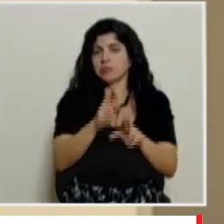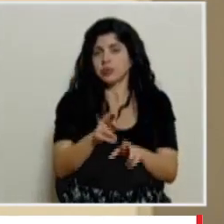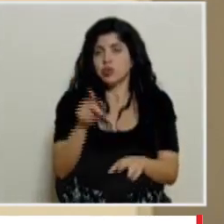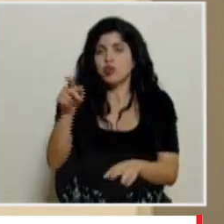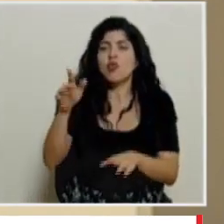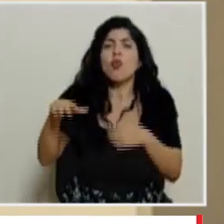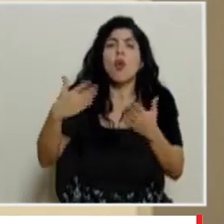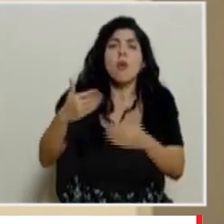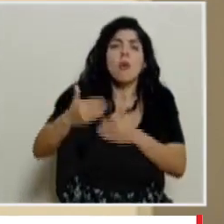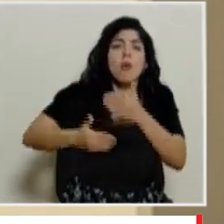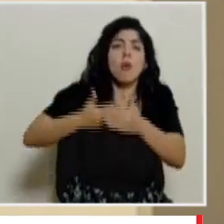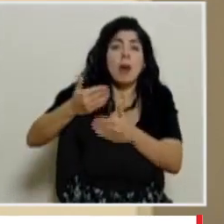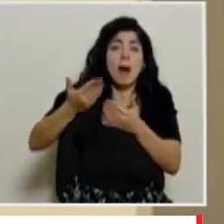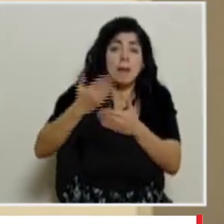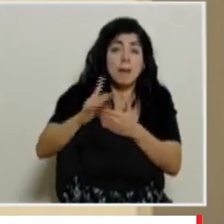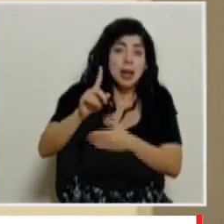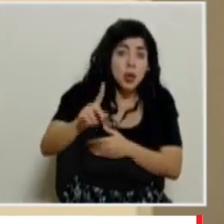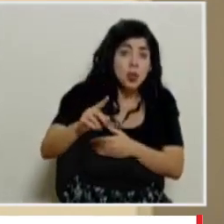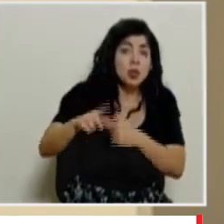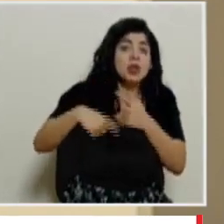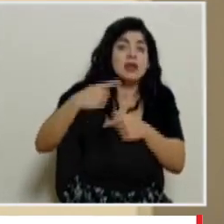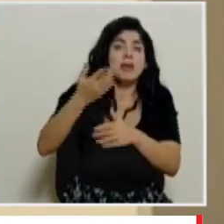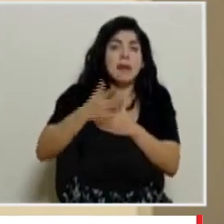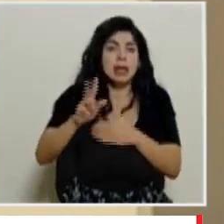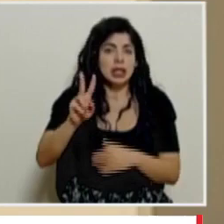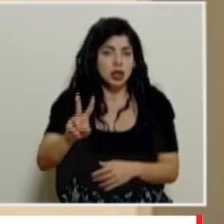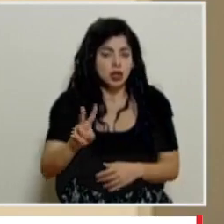el avance si ya estaba en fase 1 iba para fase 2